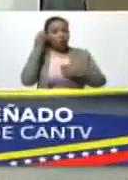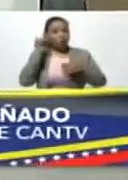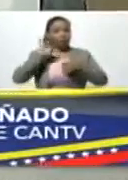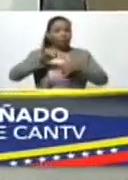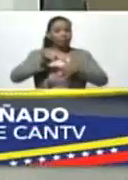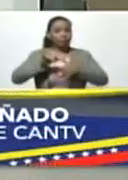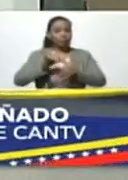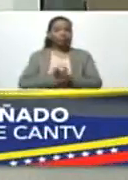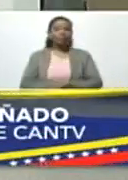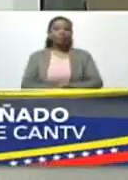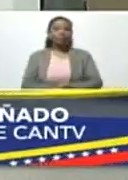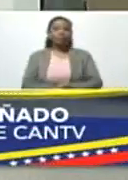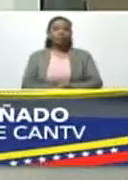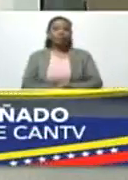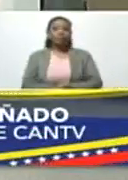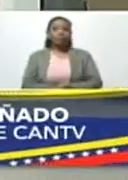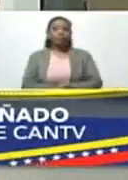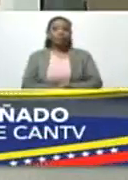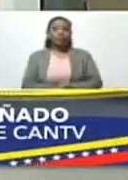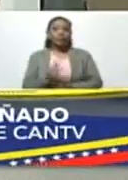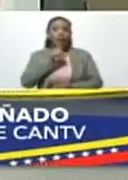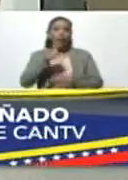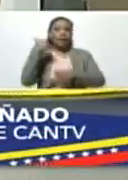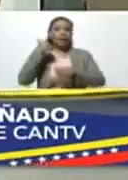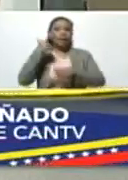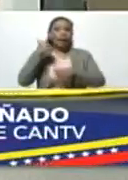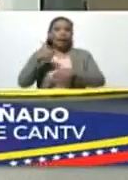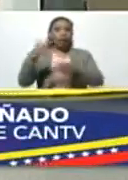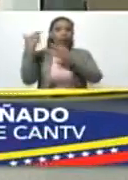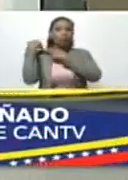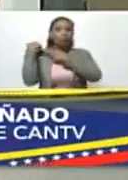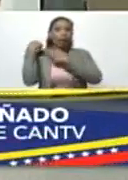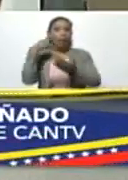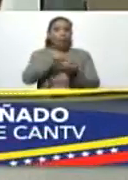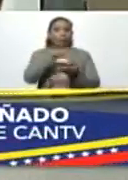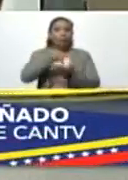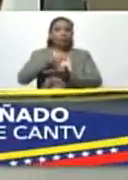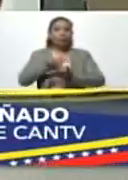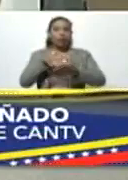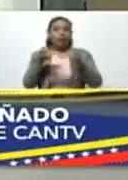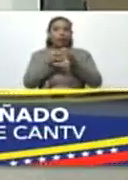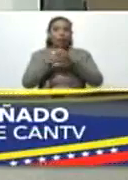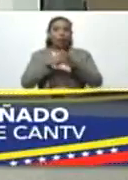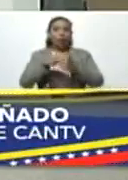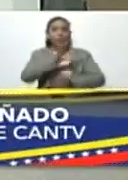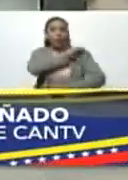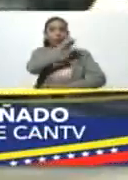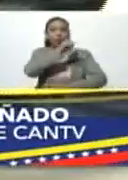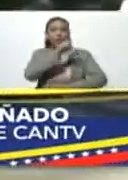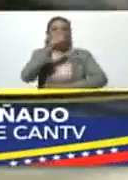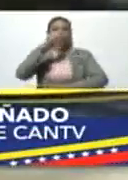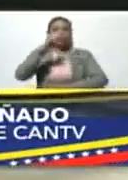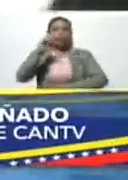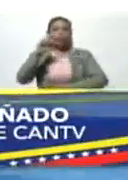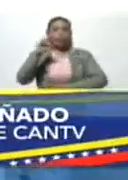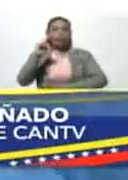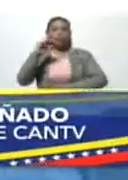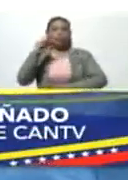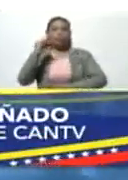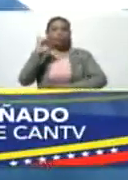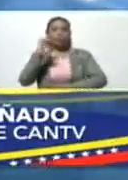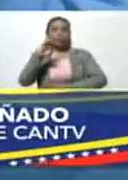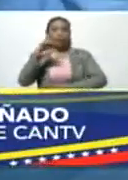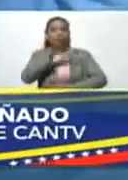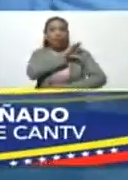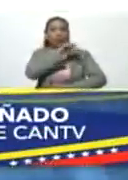Carlinés Gavidia, quien es miembro del equipo directivo del CENDIC y también la directora